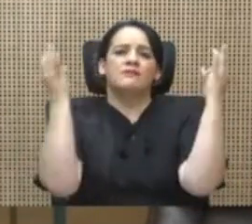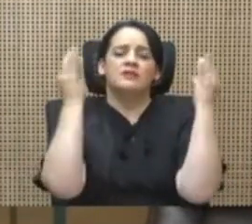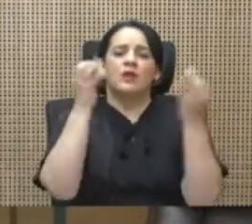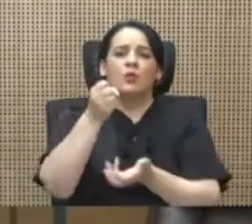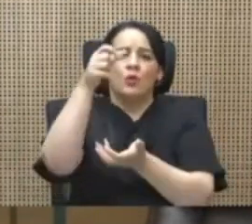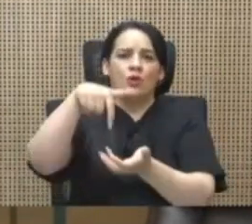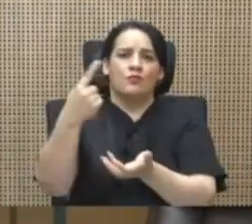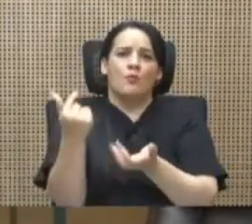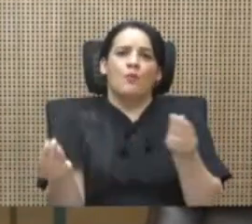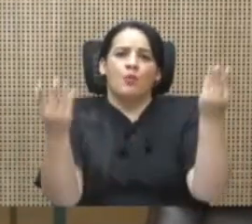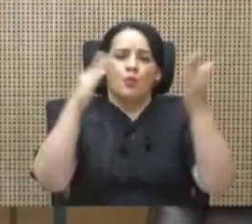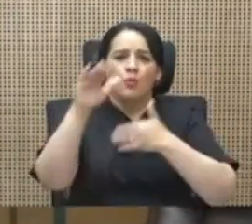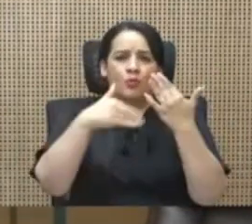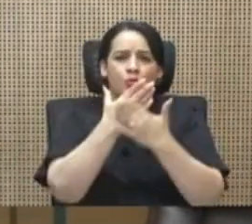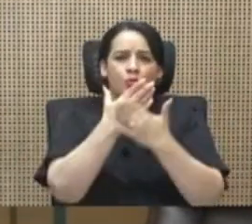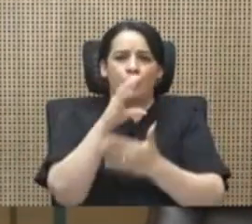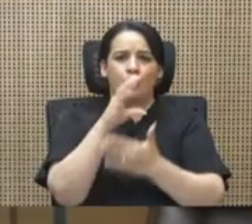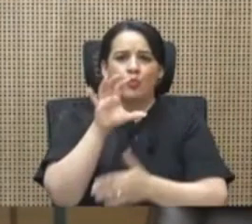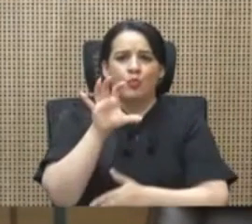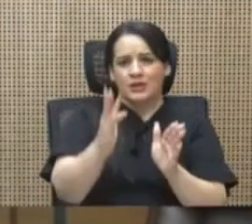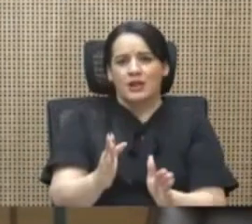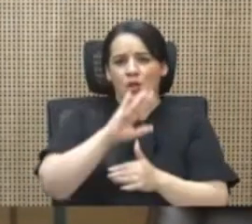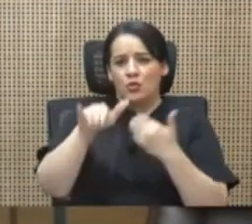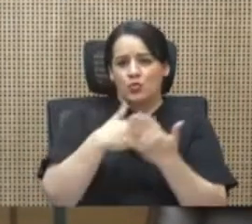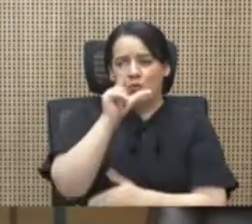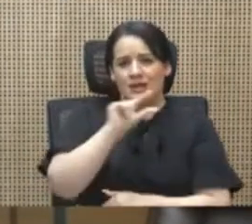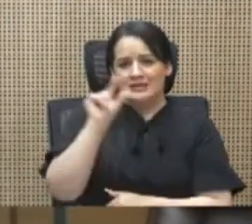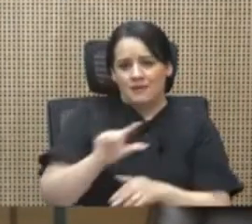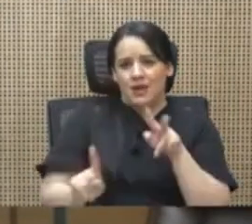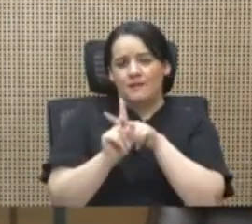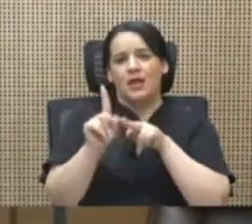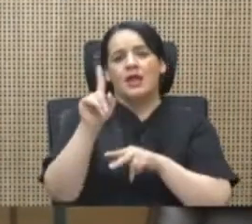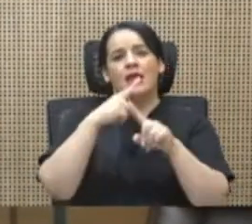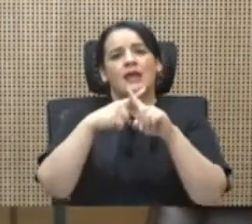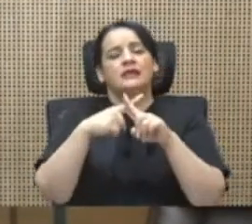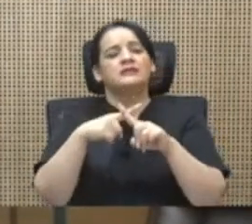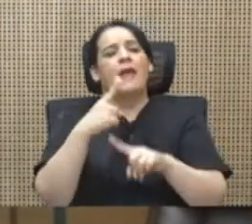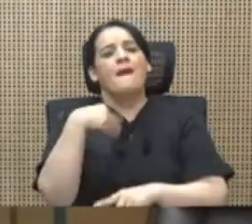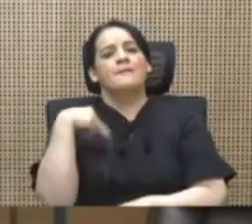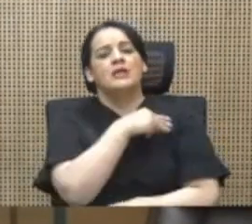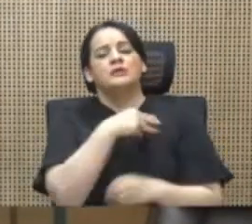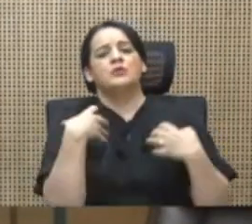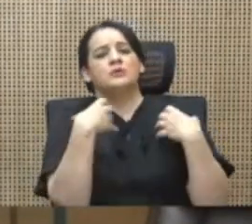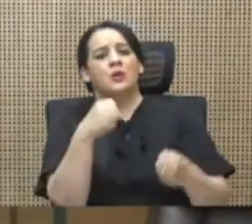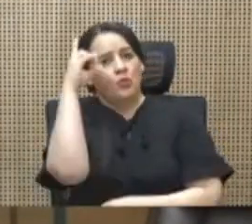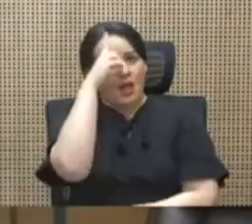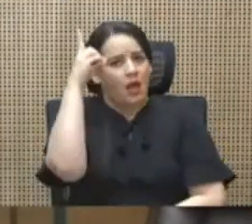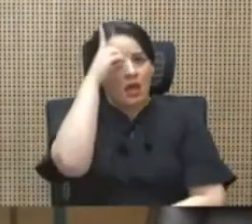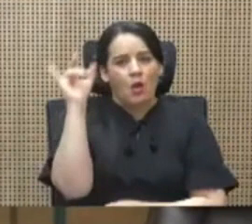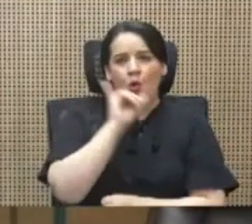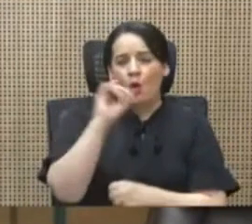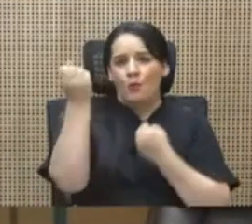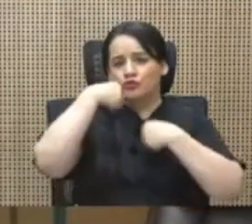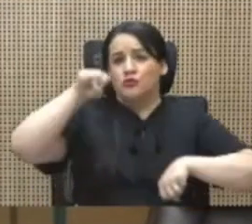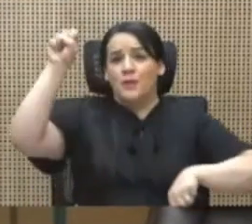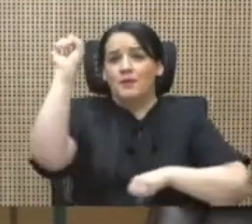públicos de todos los costarricenses. Y es que todas las semanas salía el ex ministro de salud, don Daniel Salas, como un superman, como un salvador